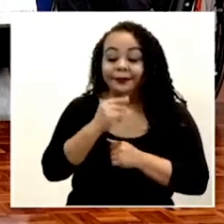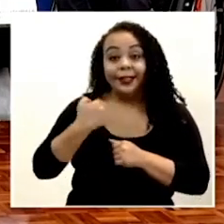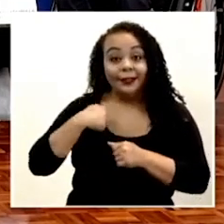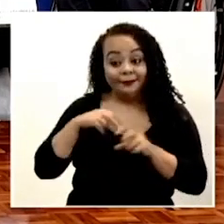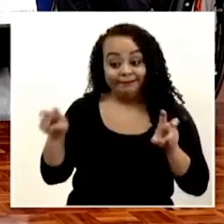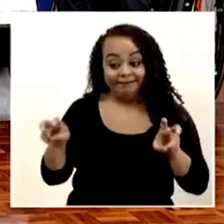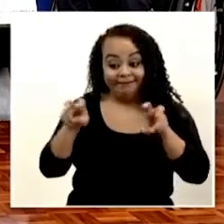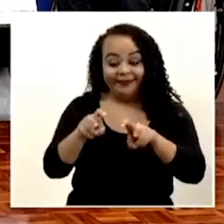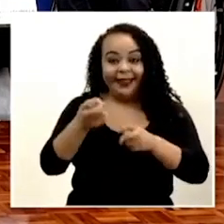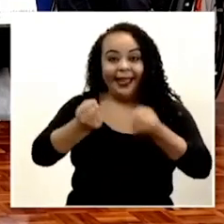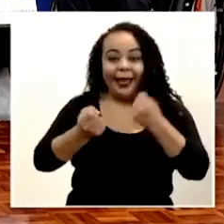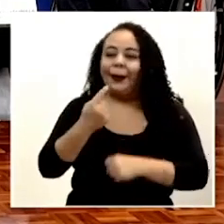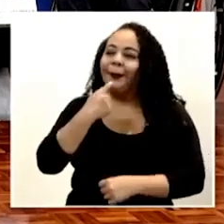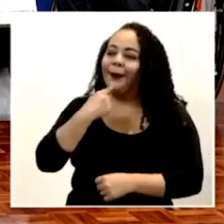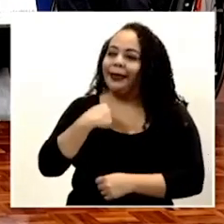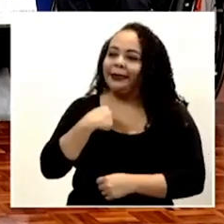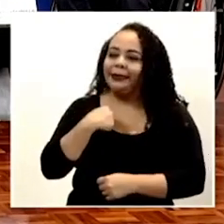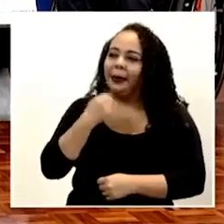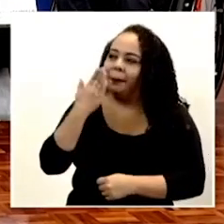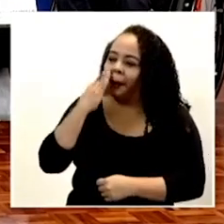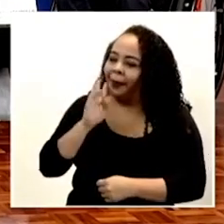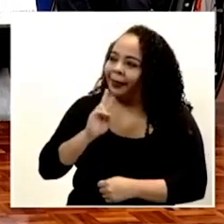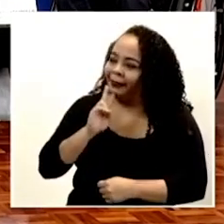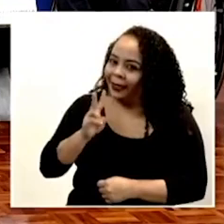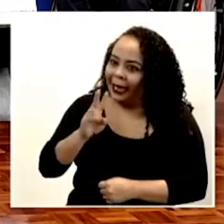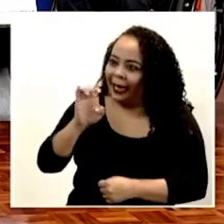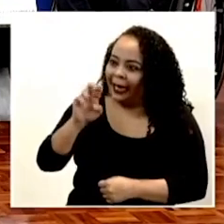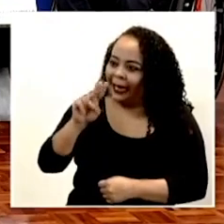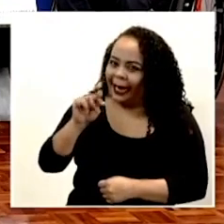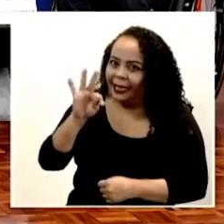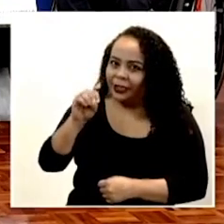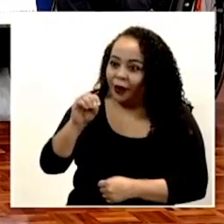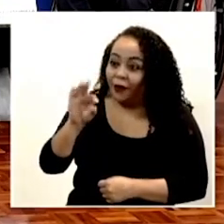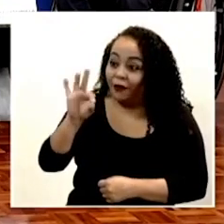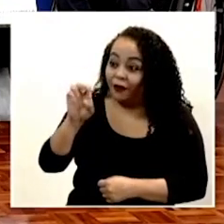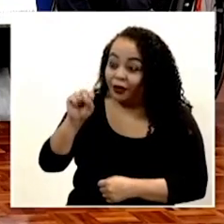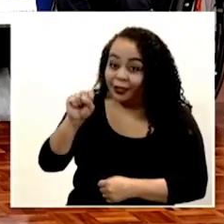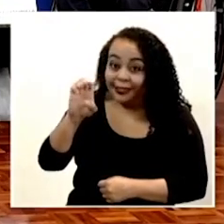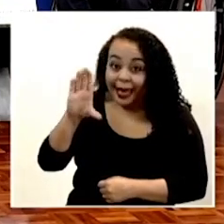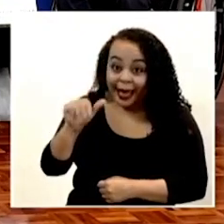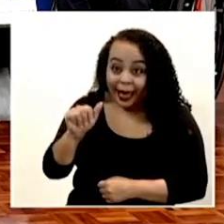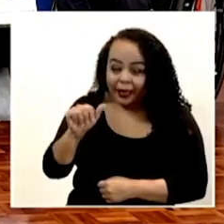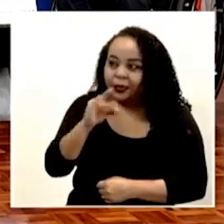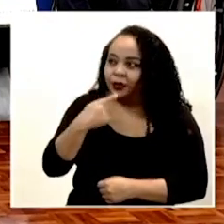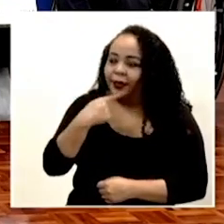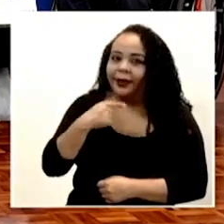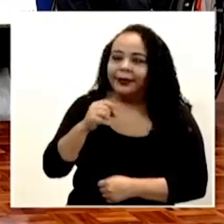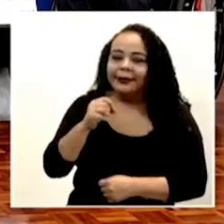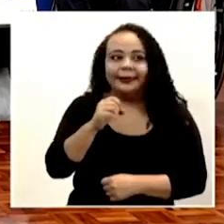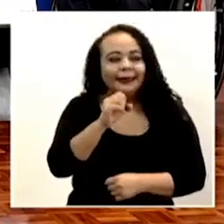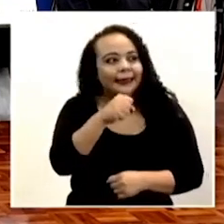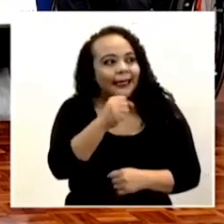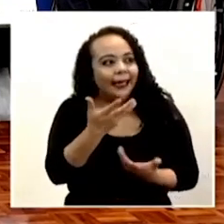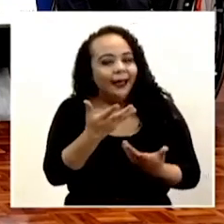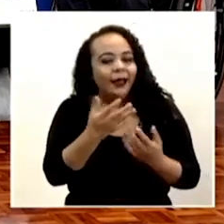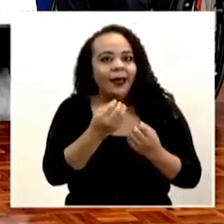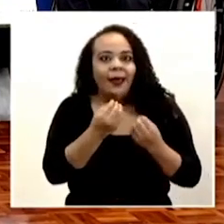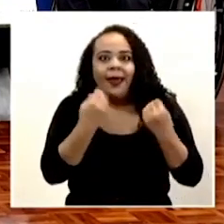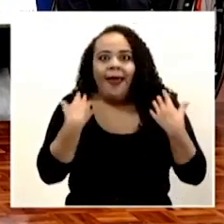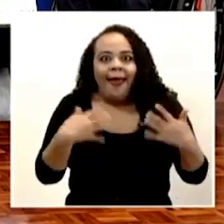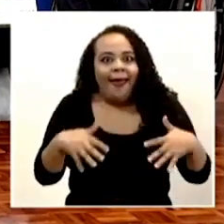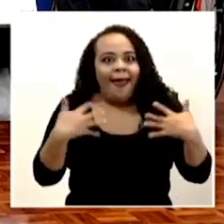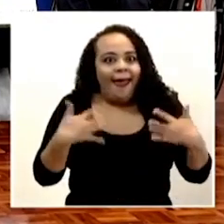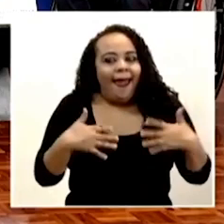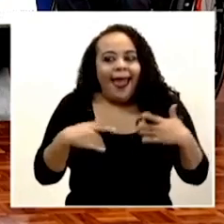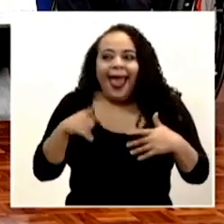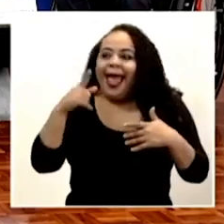montar al carro me dice, mami, de veras, don Ernesto Lobito Fonseca. Le digo yo, sí, me dice, mami, ha